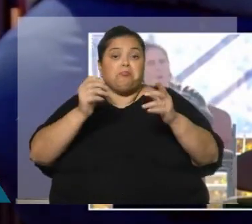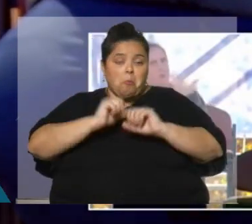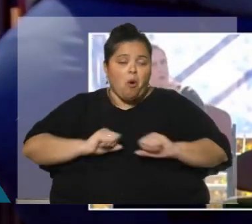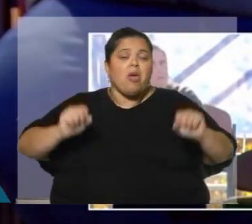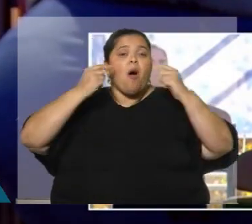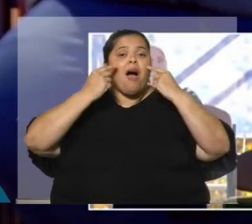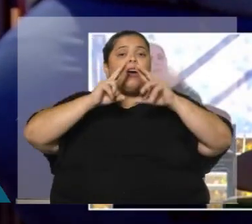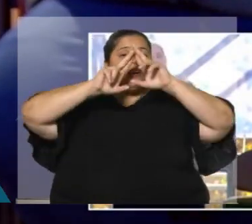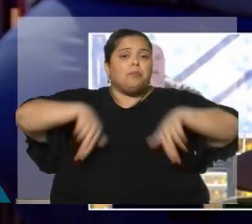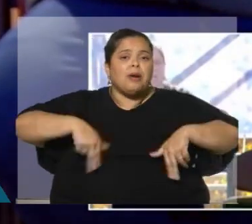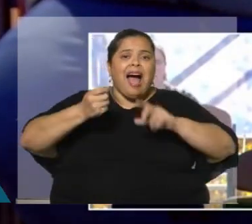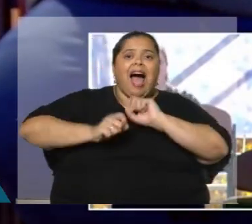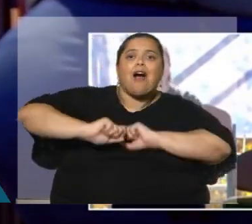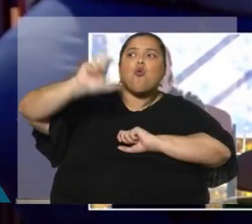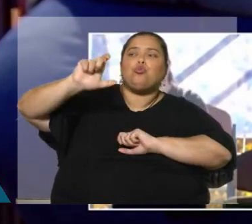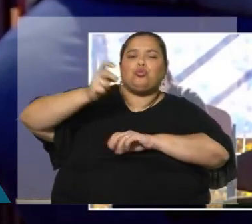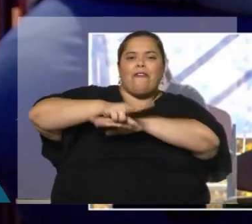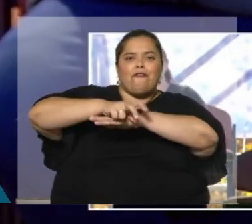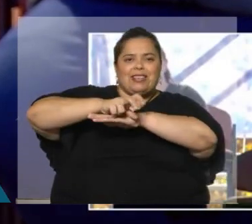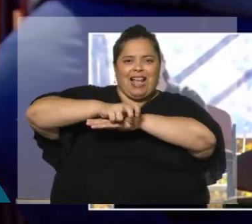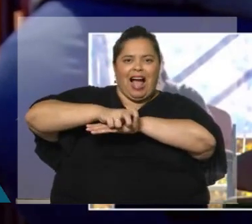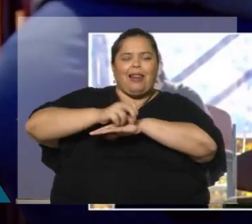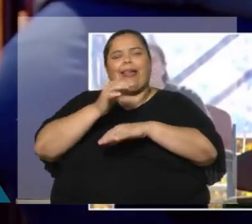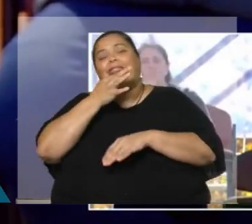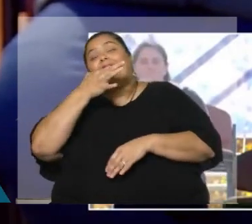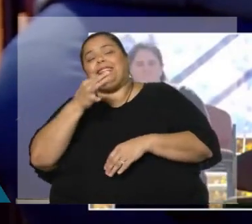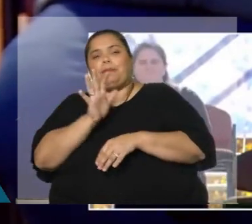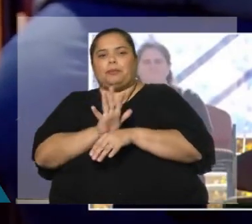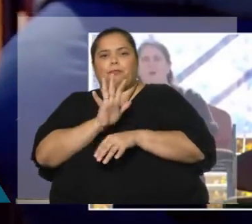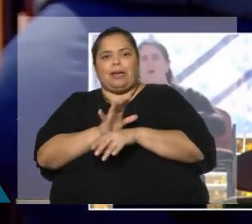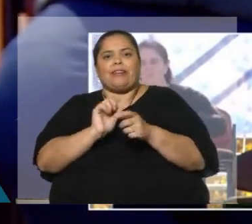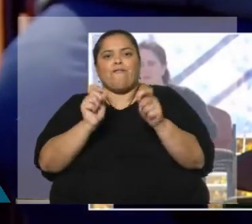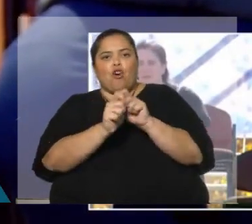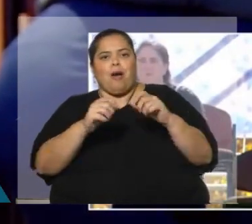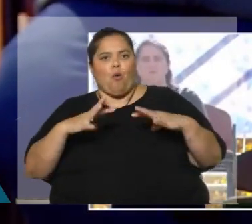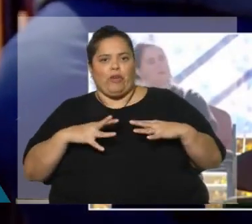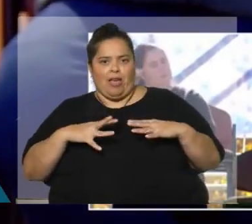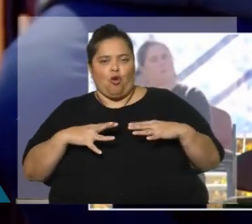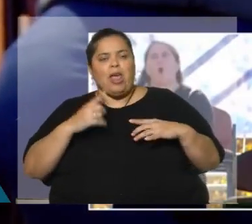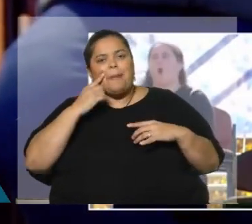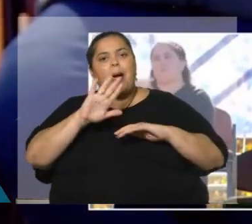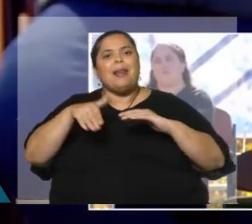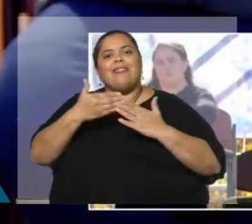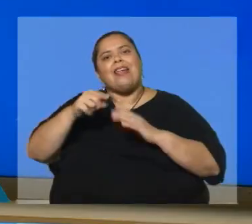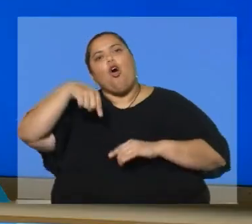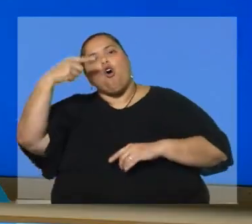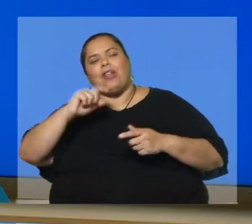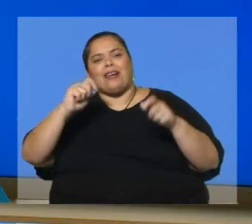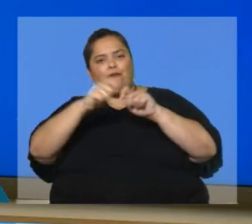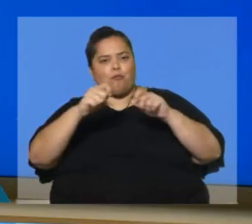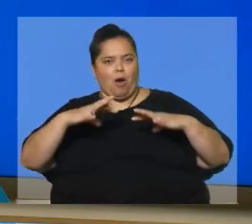erradicar este ajuste fiscal encubierto o reforma jubilatoria y plantear otra reforma jubilatoria.